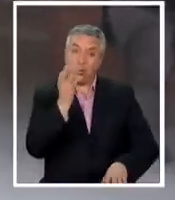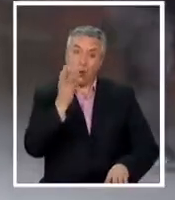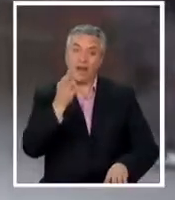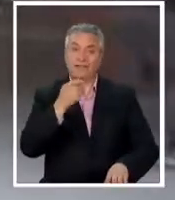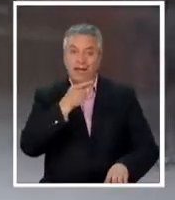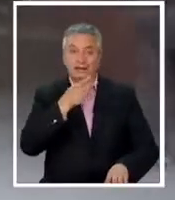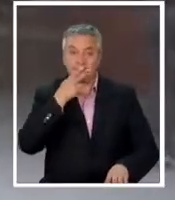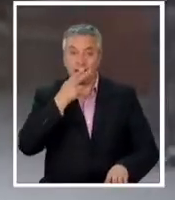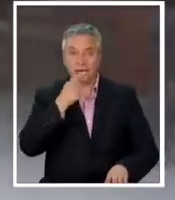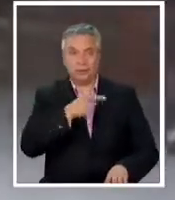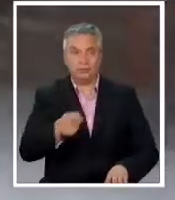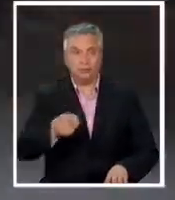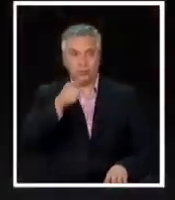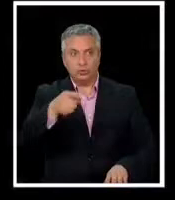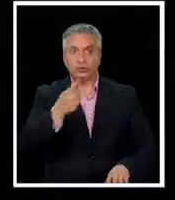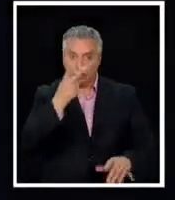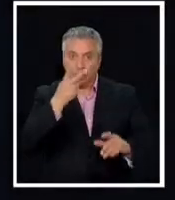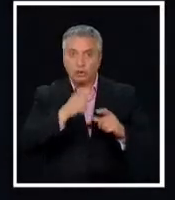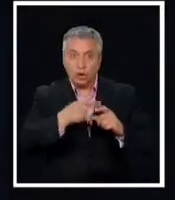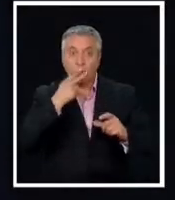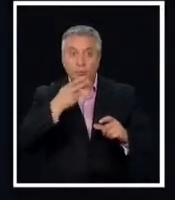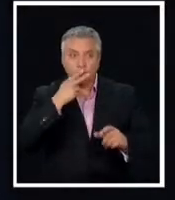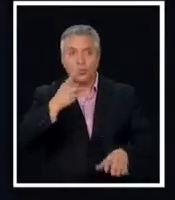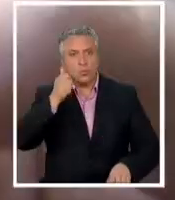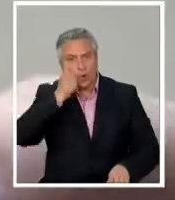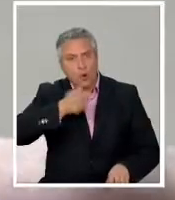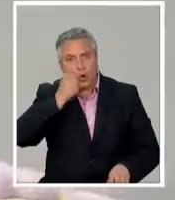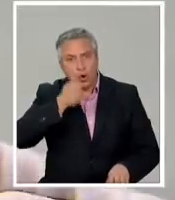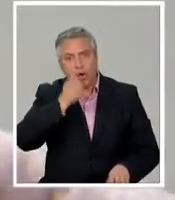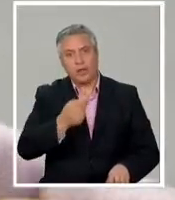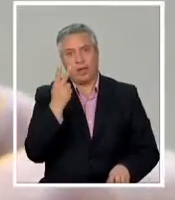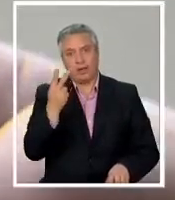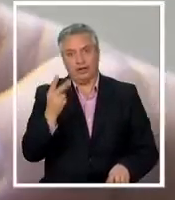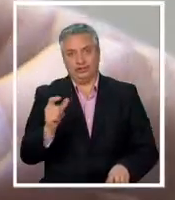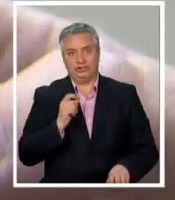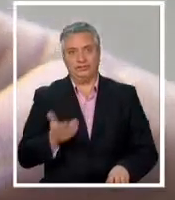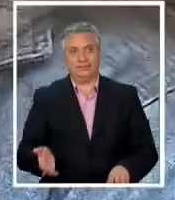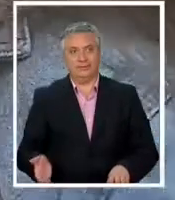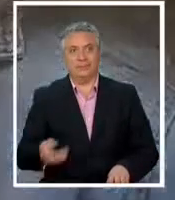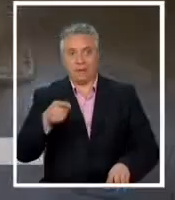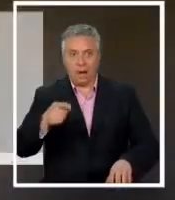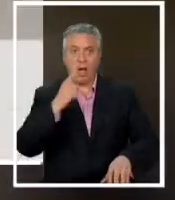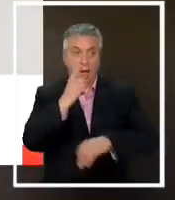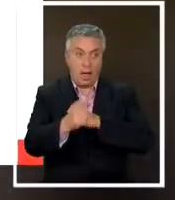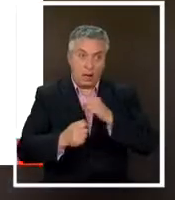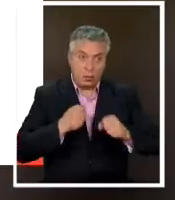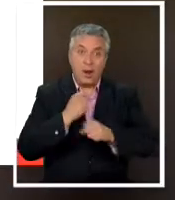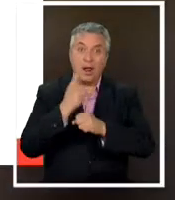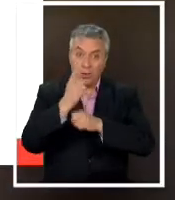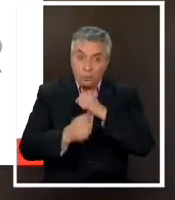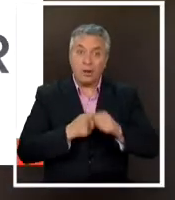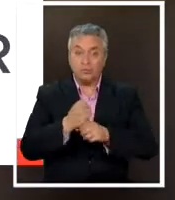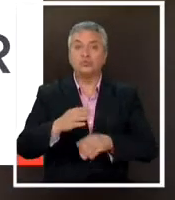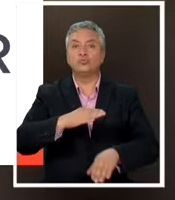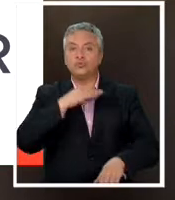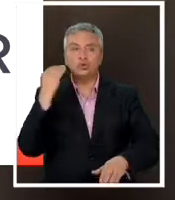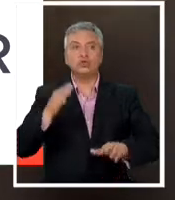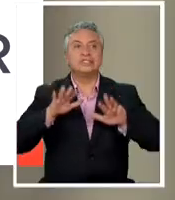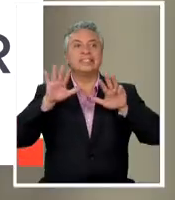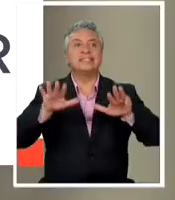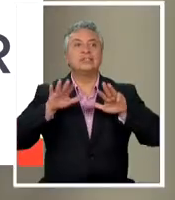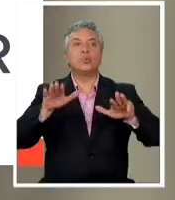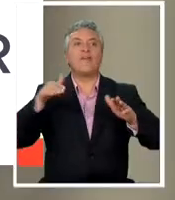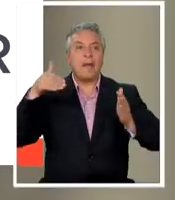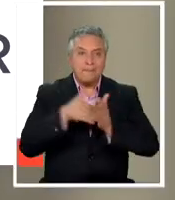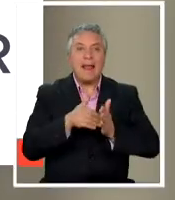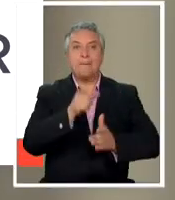cajililla ¿diaria? diaria números que preocupan si consideramos que anualmente en nuestro país mueren más de 19.000 personas